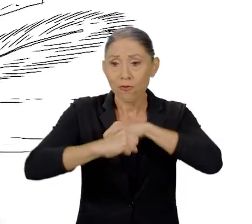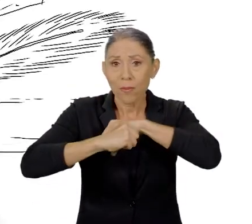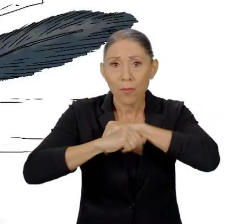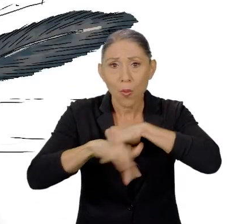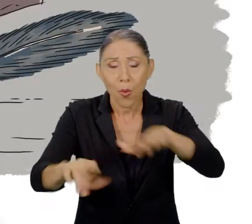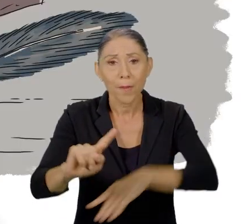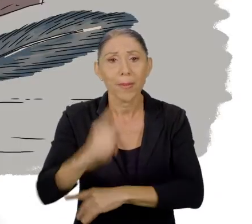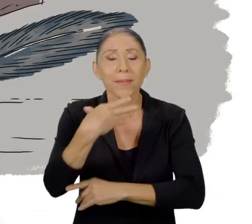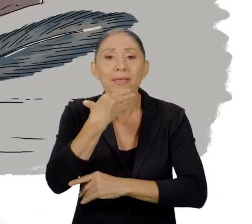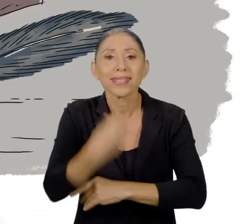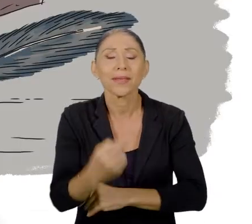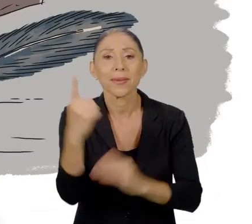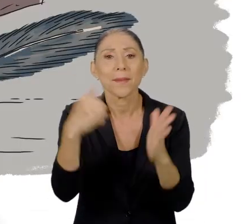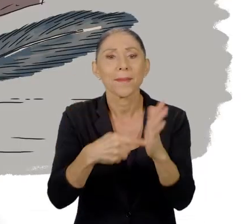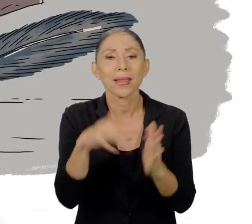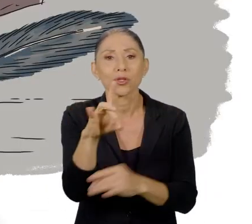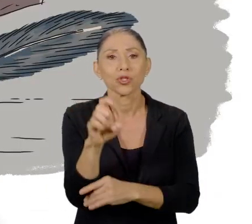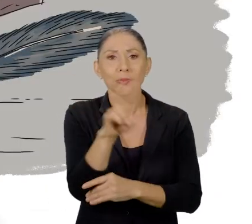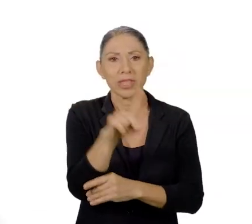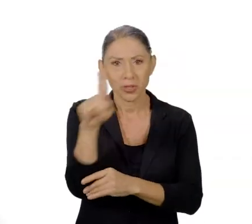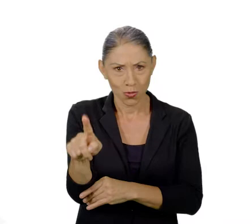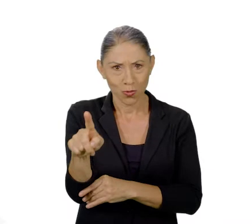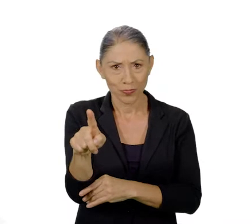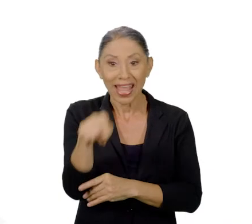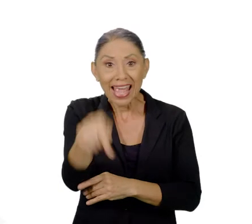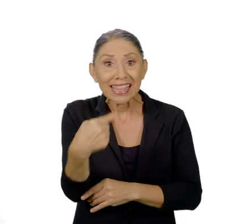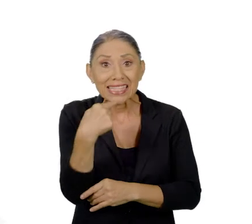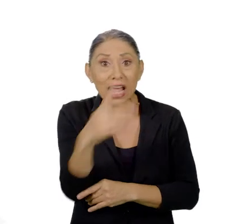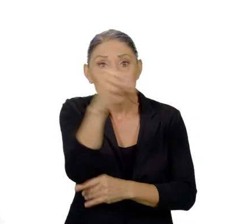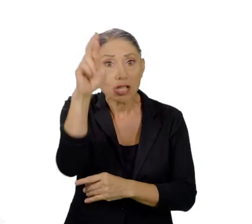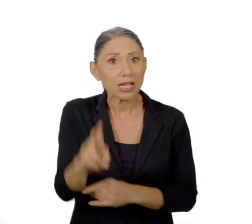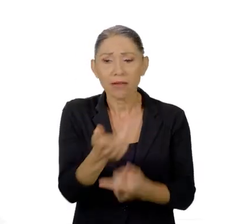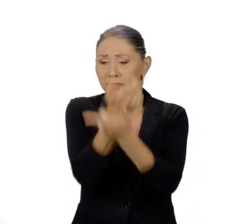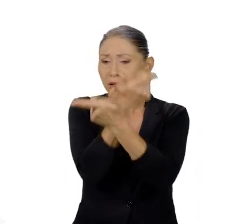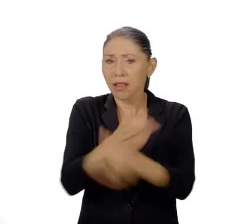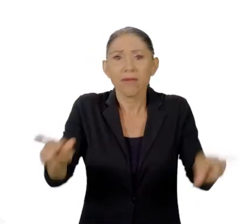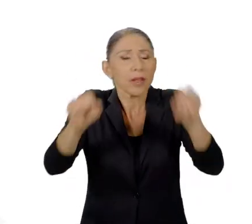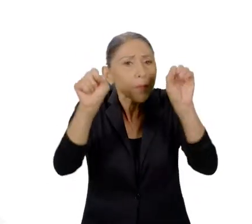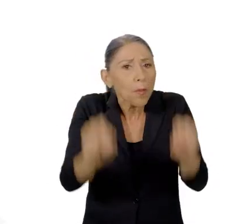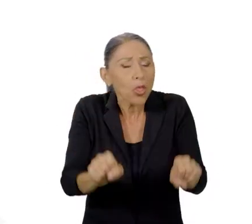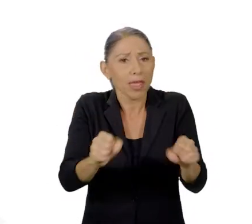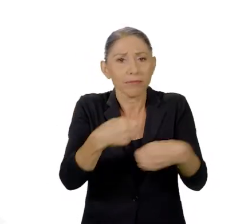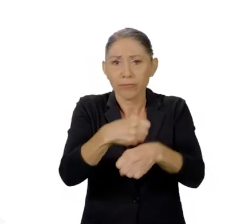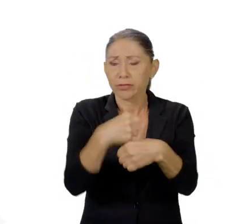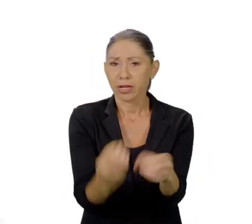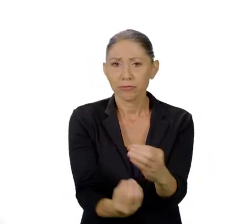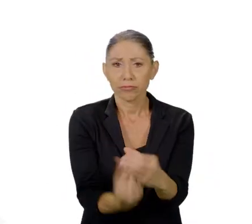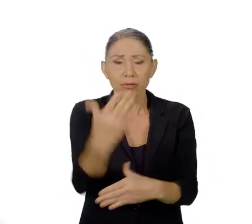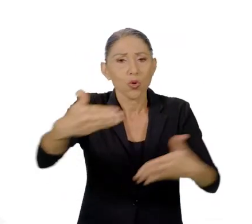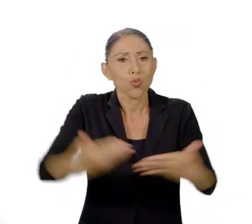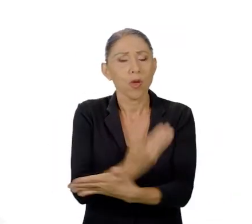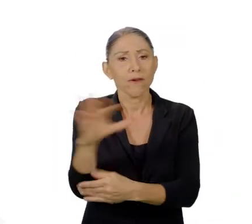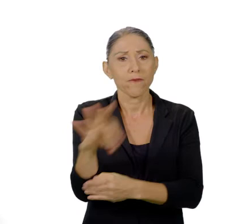promulgada el 1 de diciembre de 1821. Afirmaba que Costa Rica era libre para crear una nueva forma de